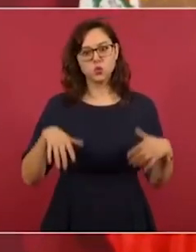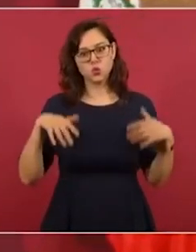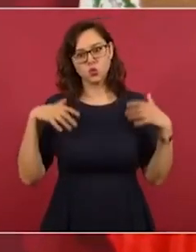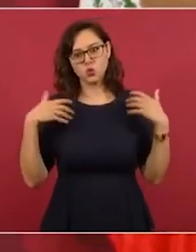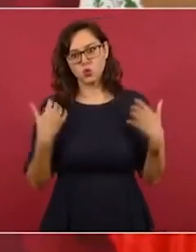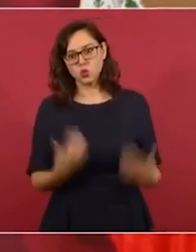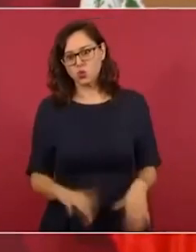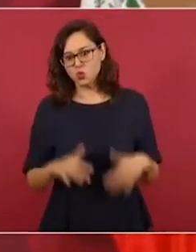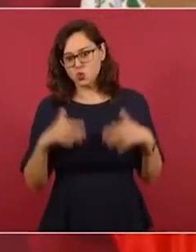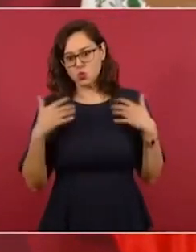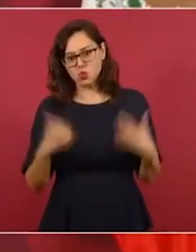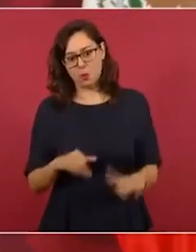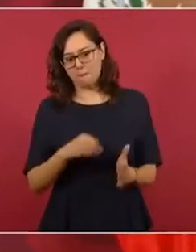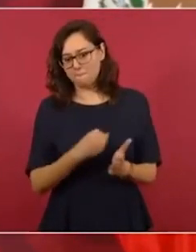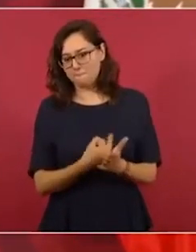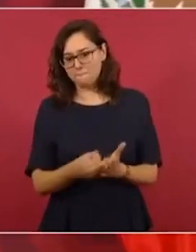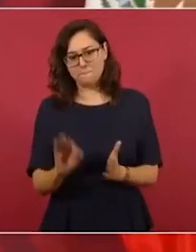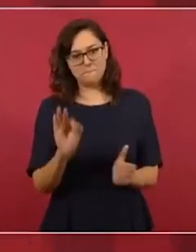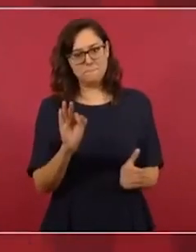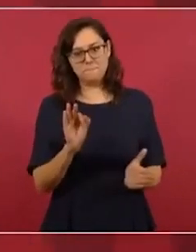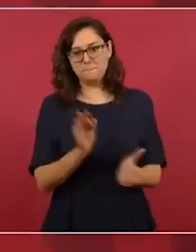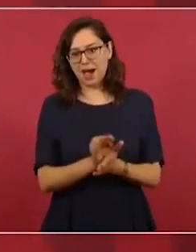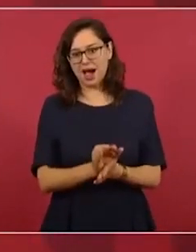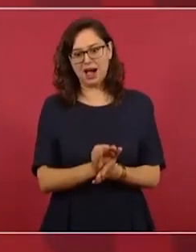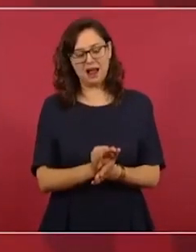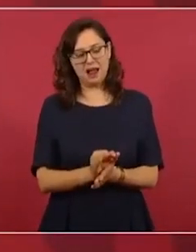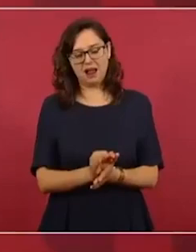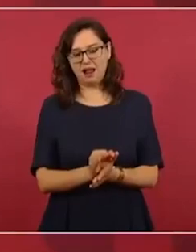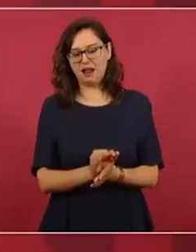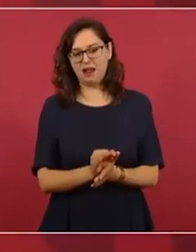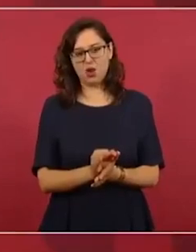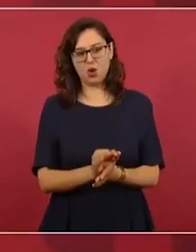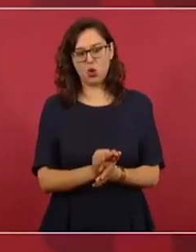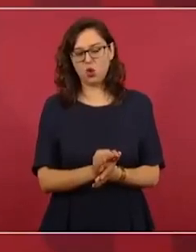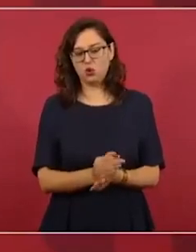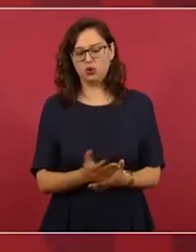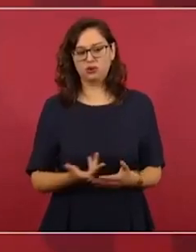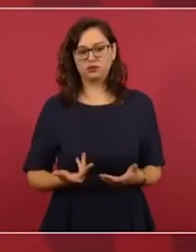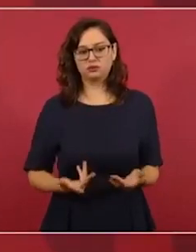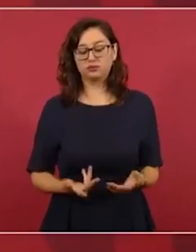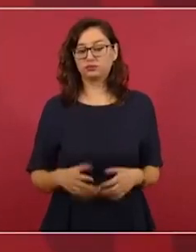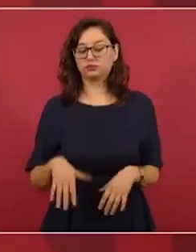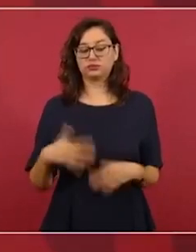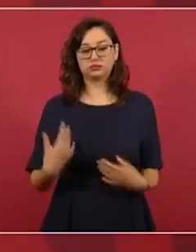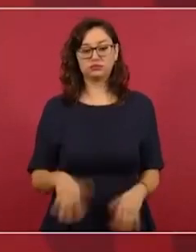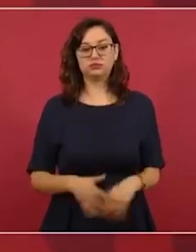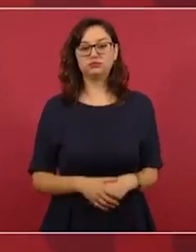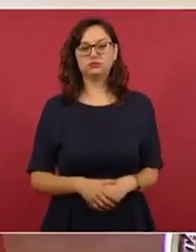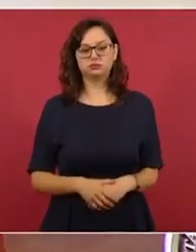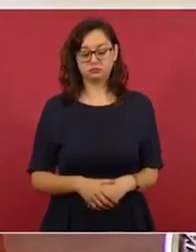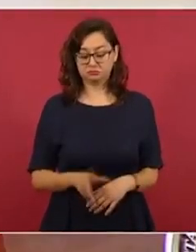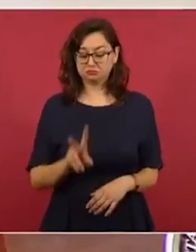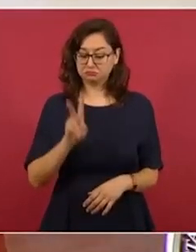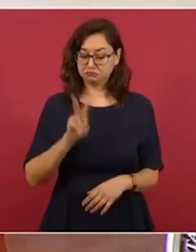le tengo mucho respeto al presidente Biden